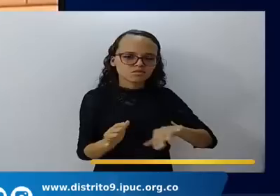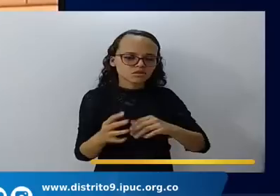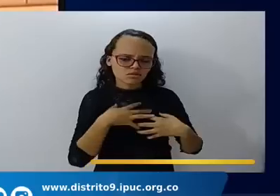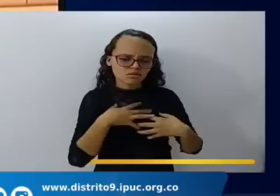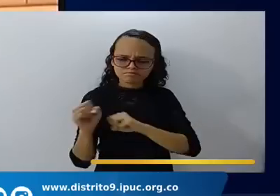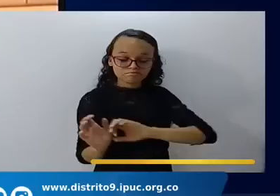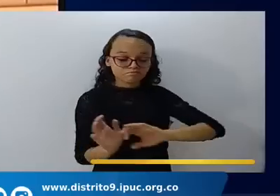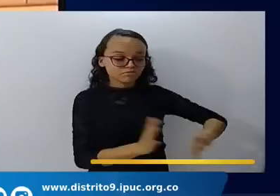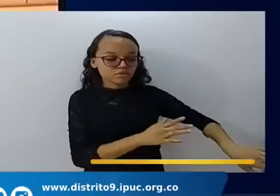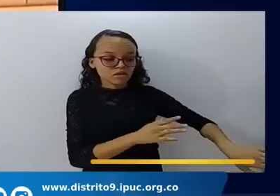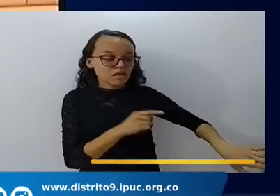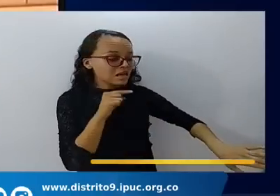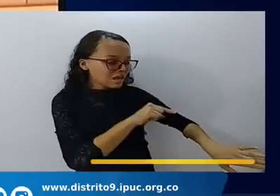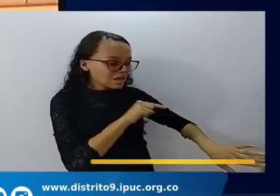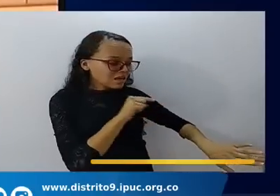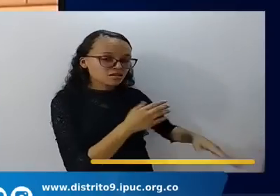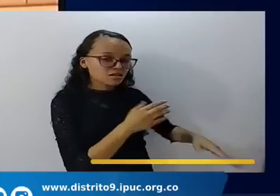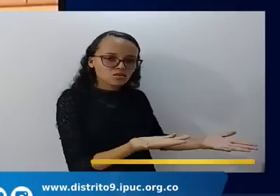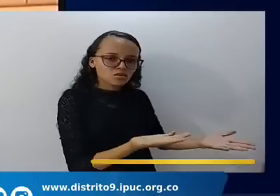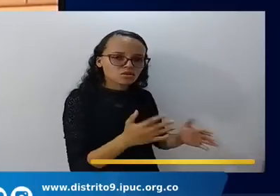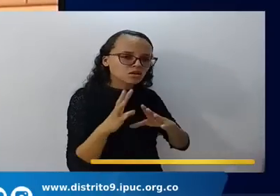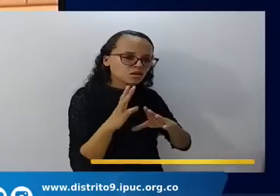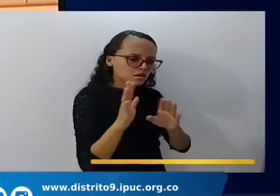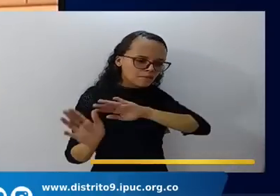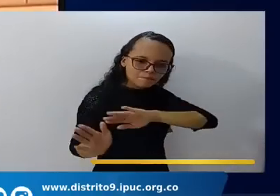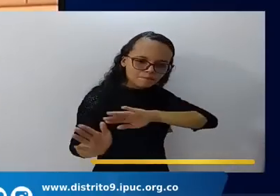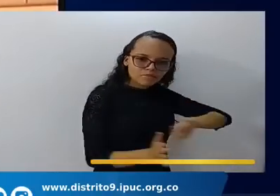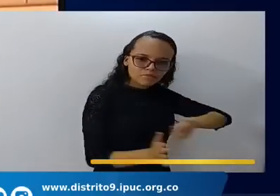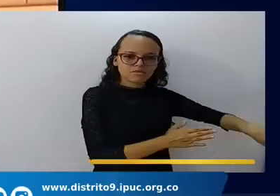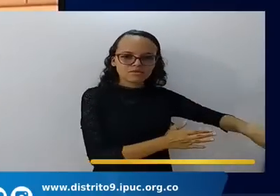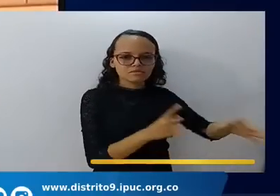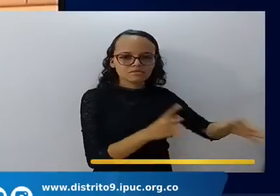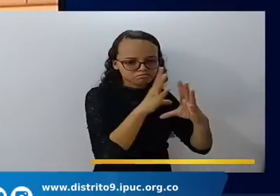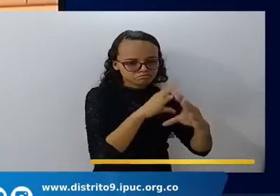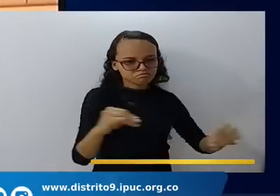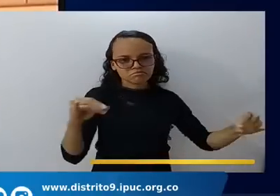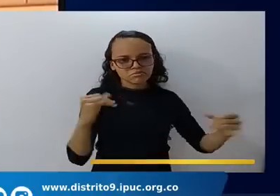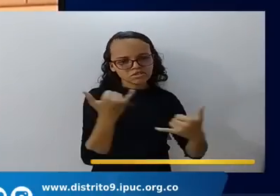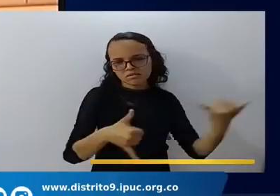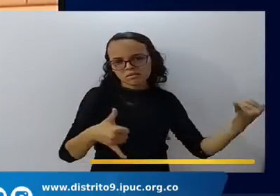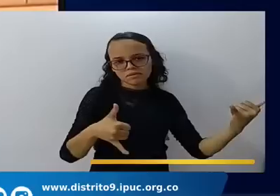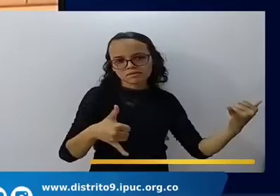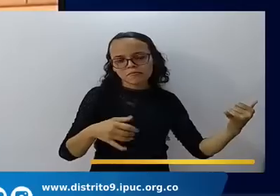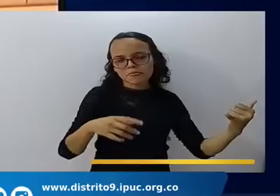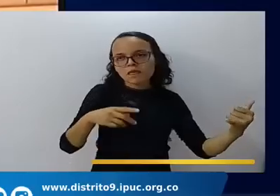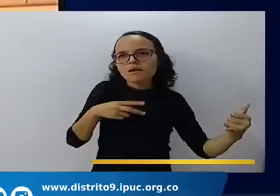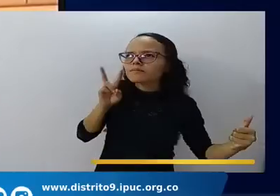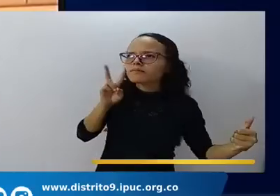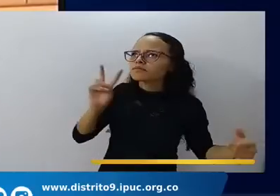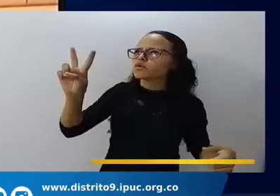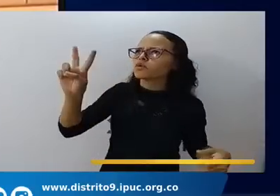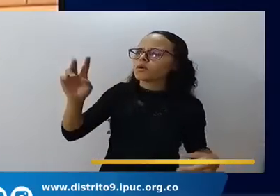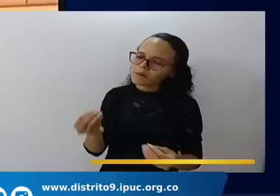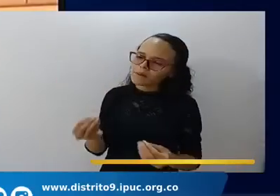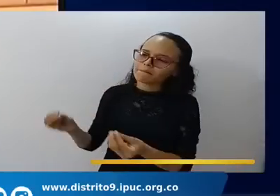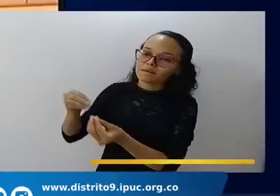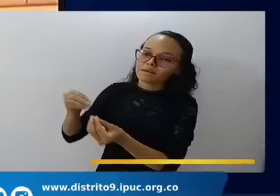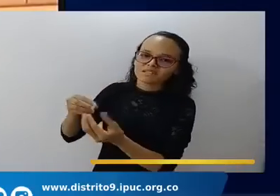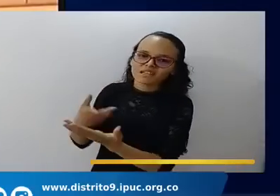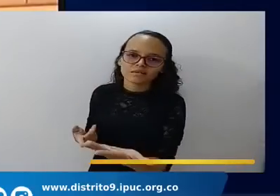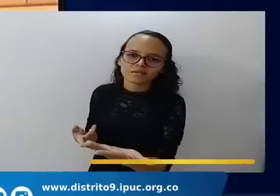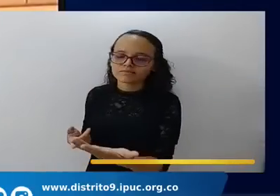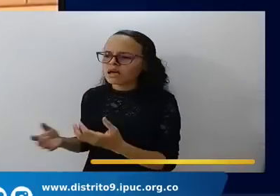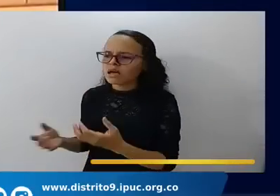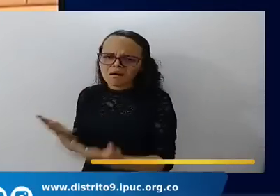que eran eso temporales teniendo por mayores riquezas el vituperio de Cristo